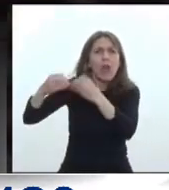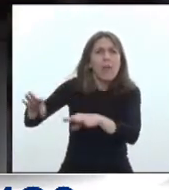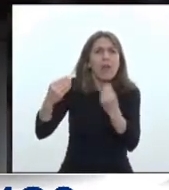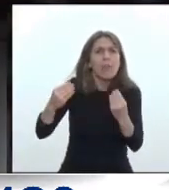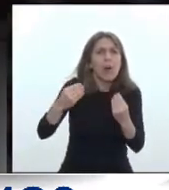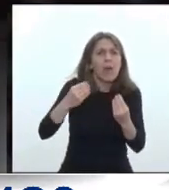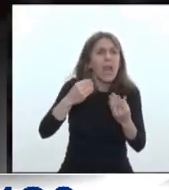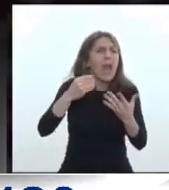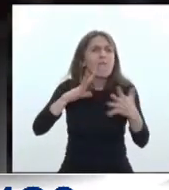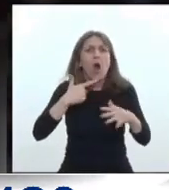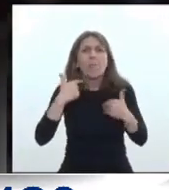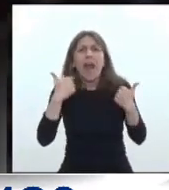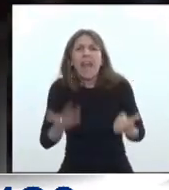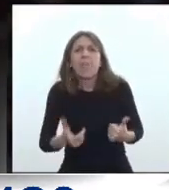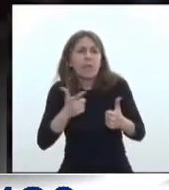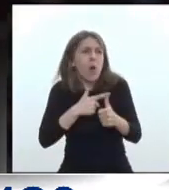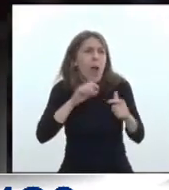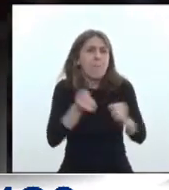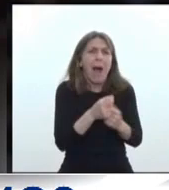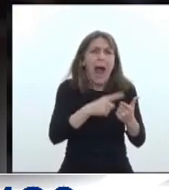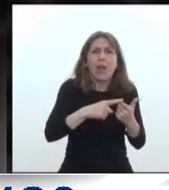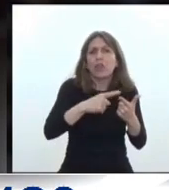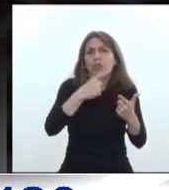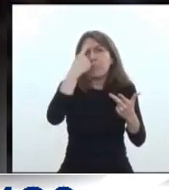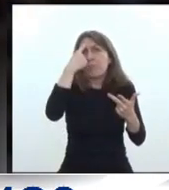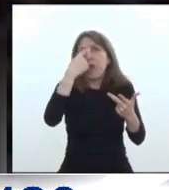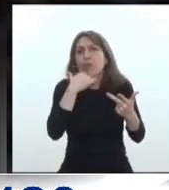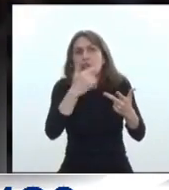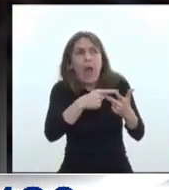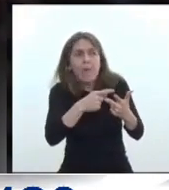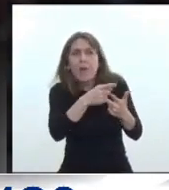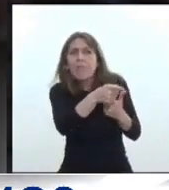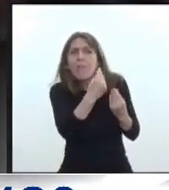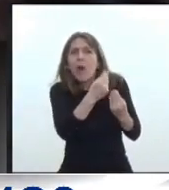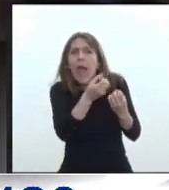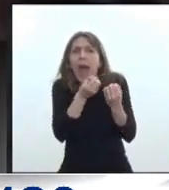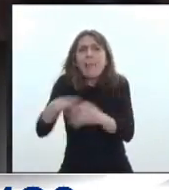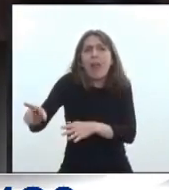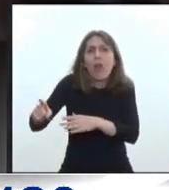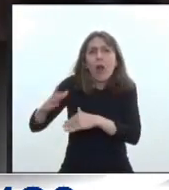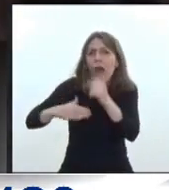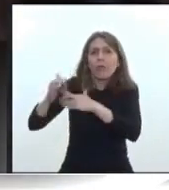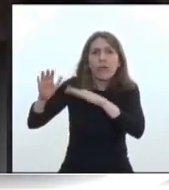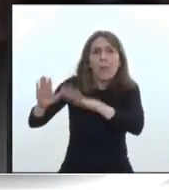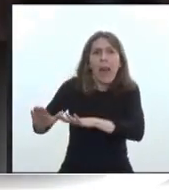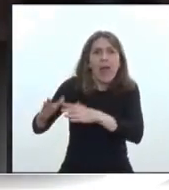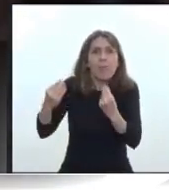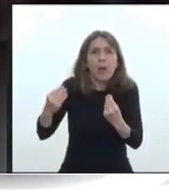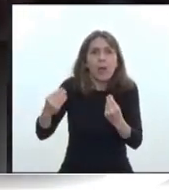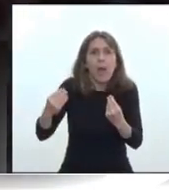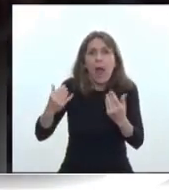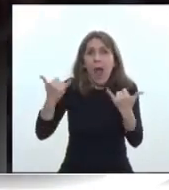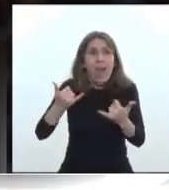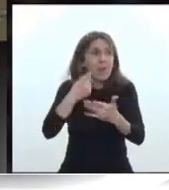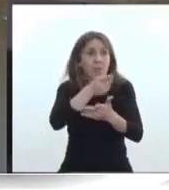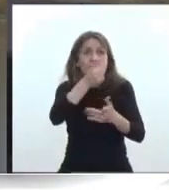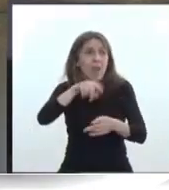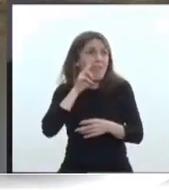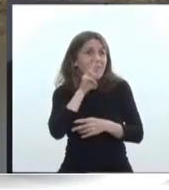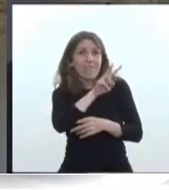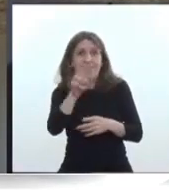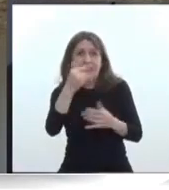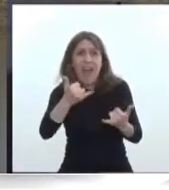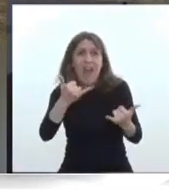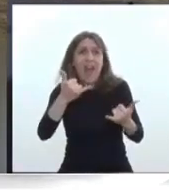inoperancia, maldad, pero lo cierto es que así están muchas obras, así como vemos estas, muchas obras